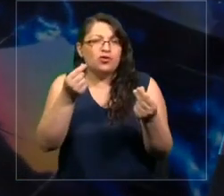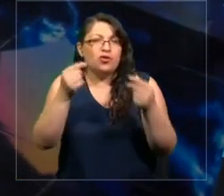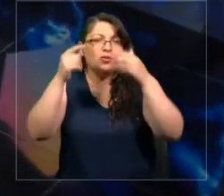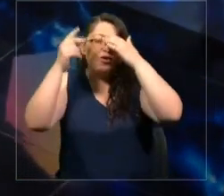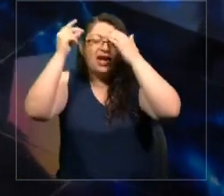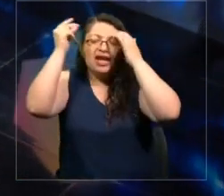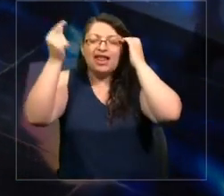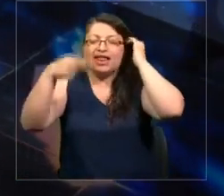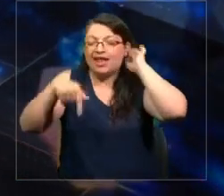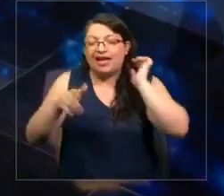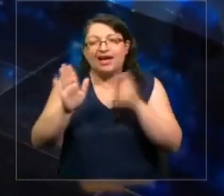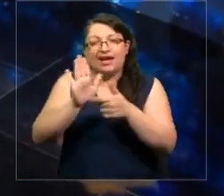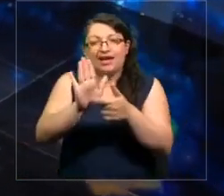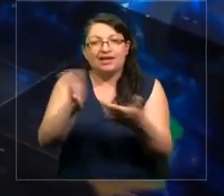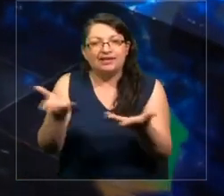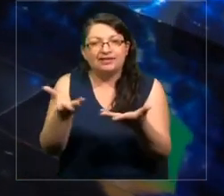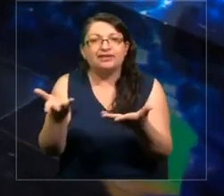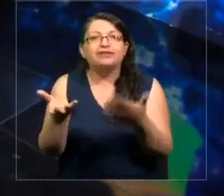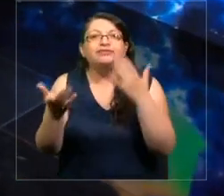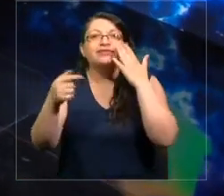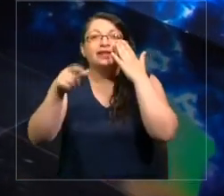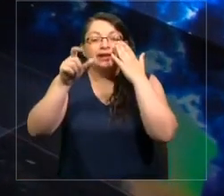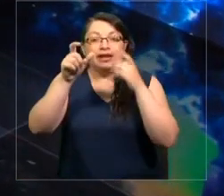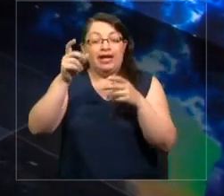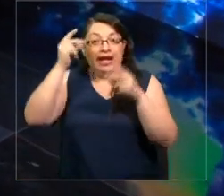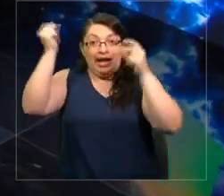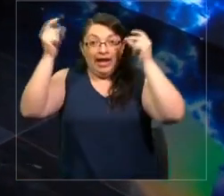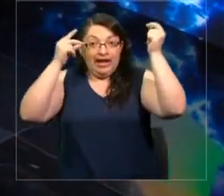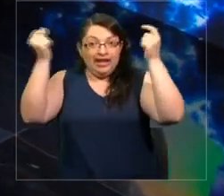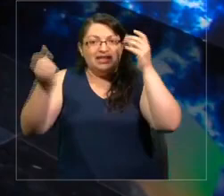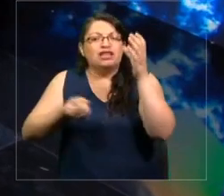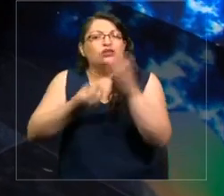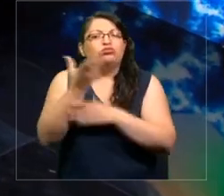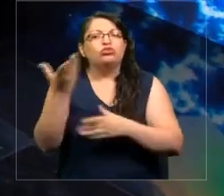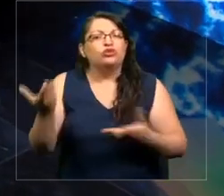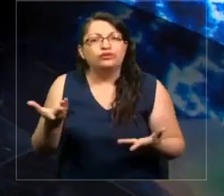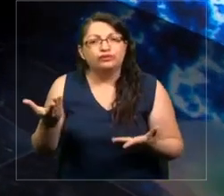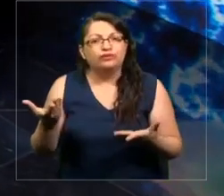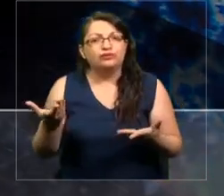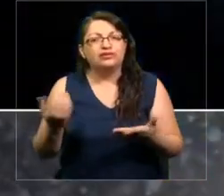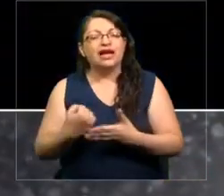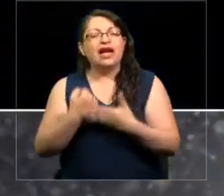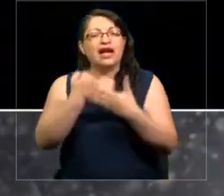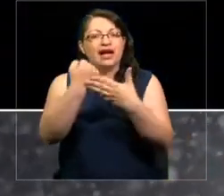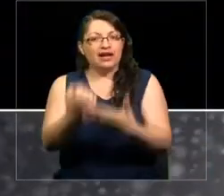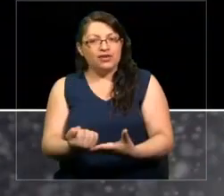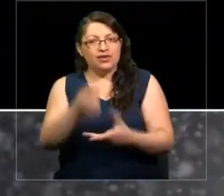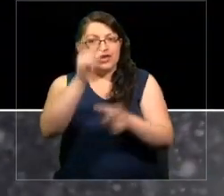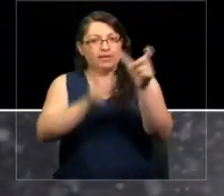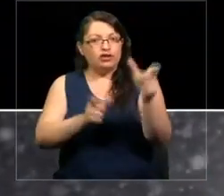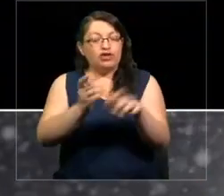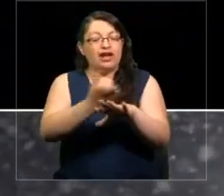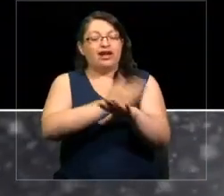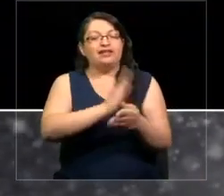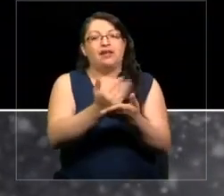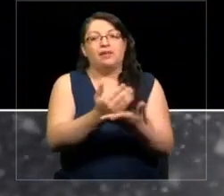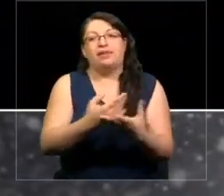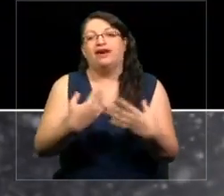presentación que las innovaciones benefician especialmente a aquellos que están preparados.